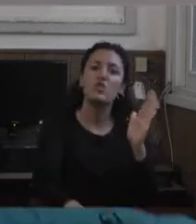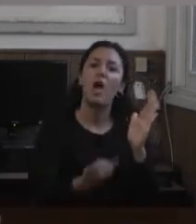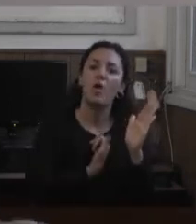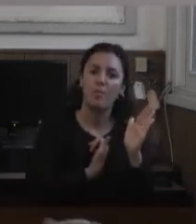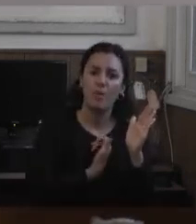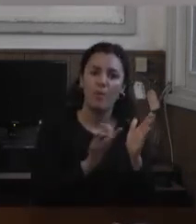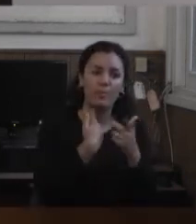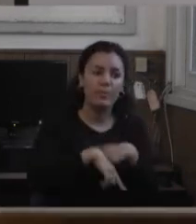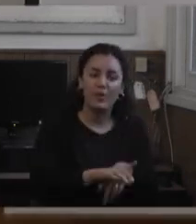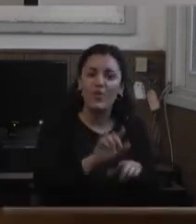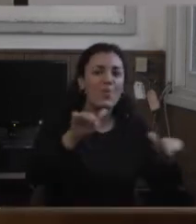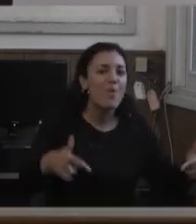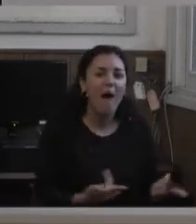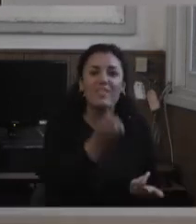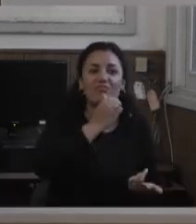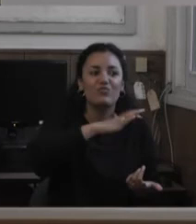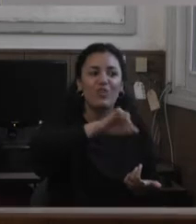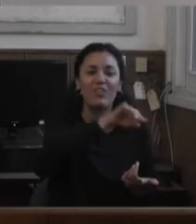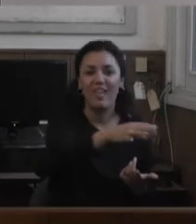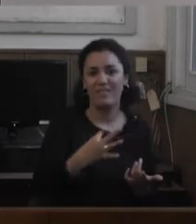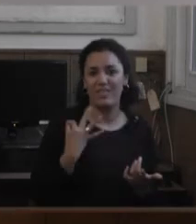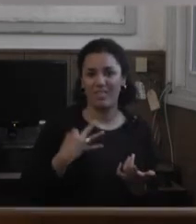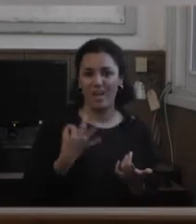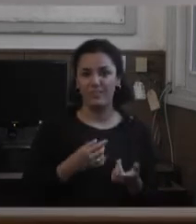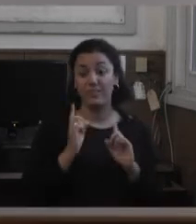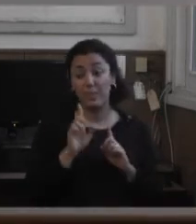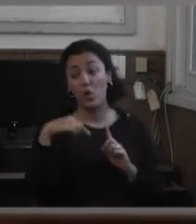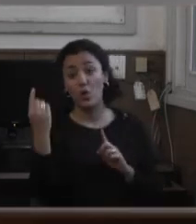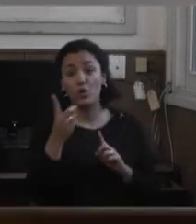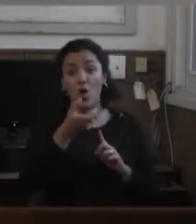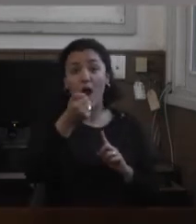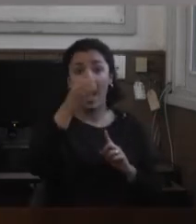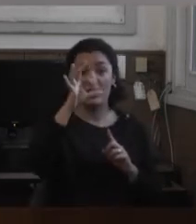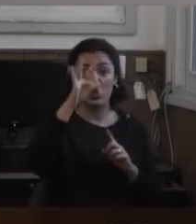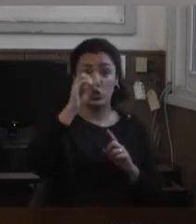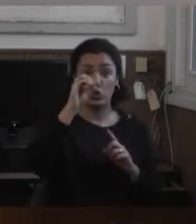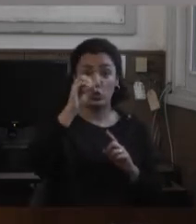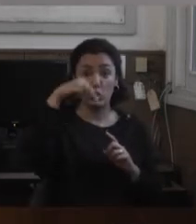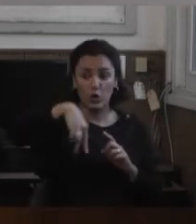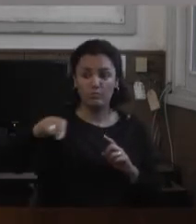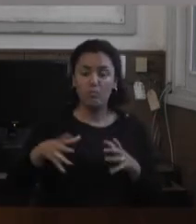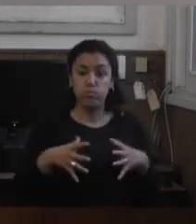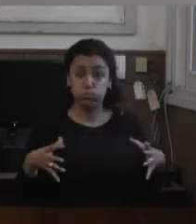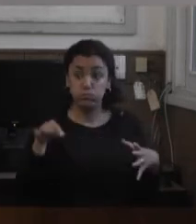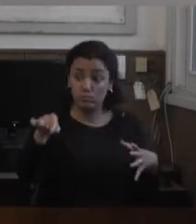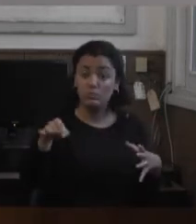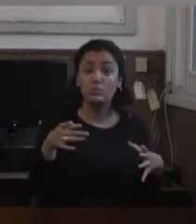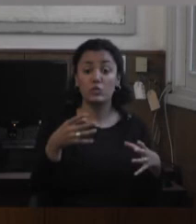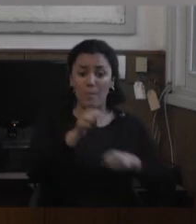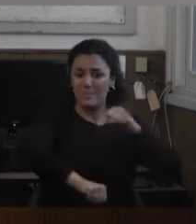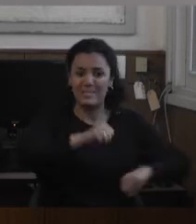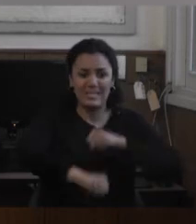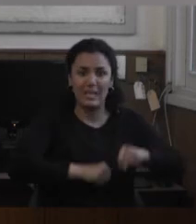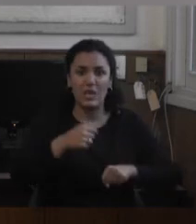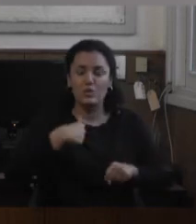y en relación a eso tuve muchas historias a Gastón que era ese chico gordito que iba a un taller de bicicleta y cuando me lo encuentro en la calle estaba